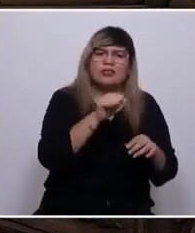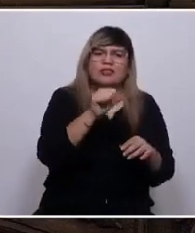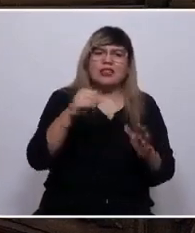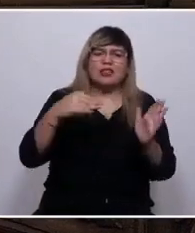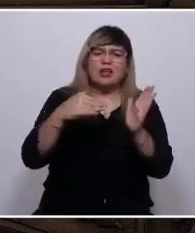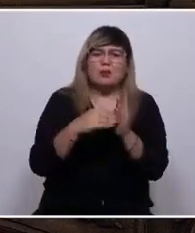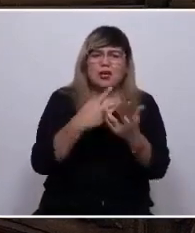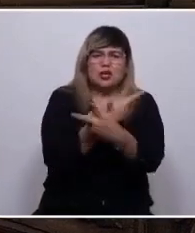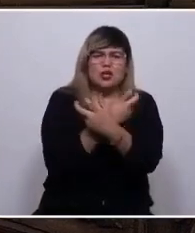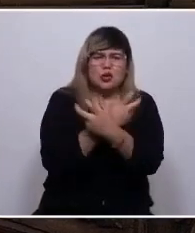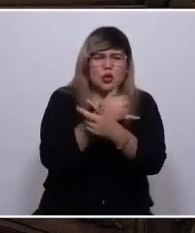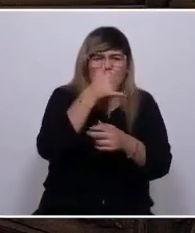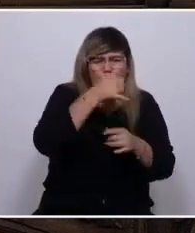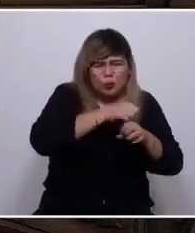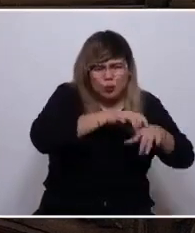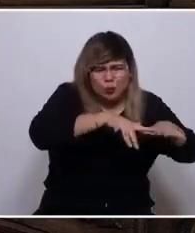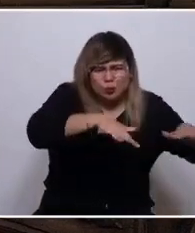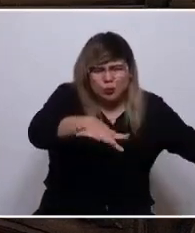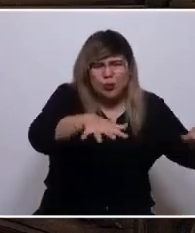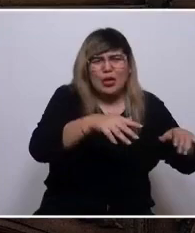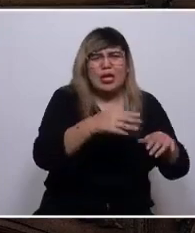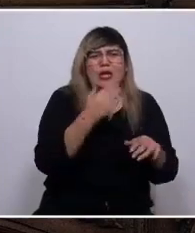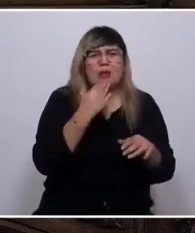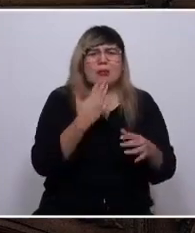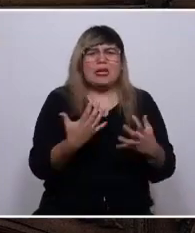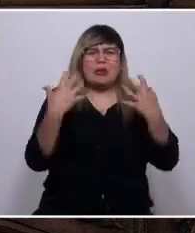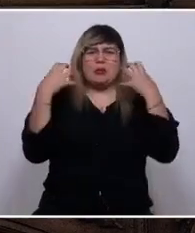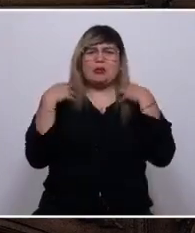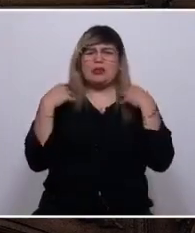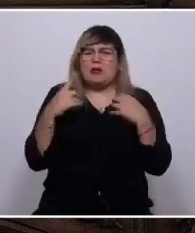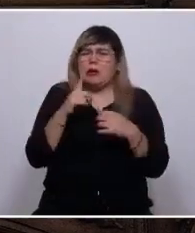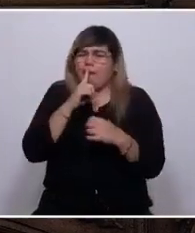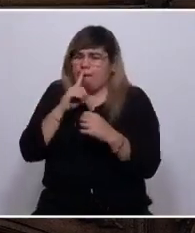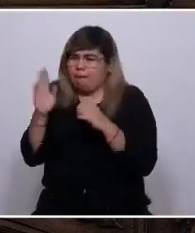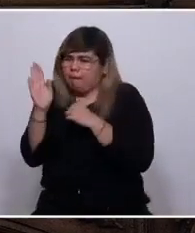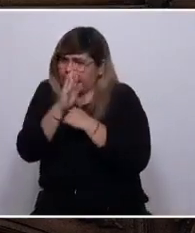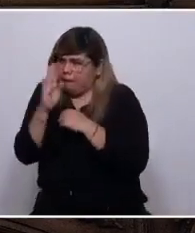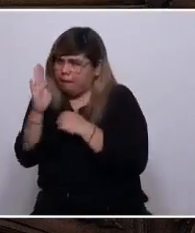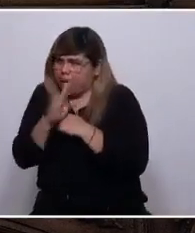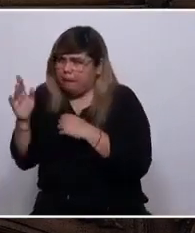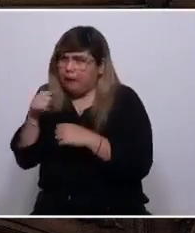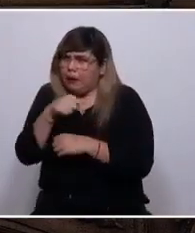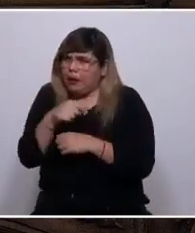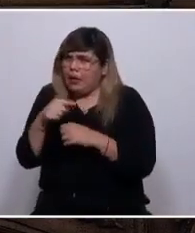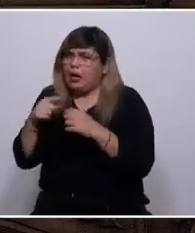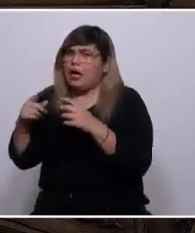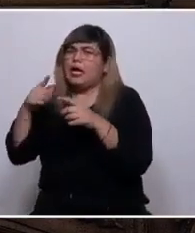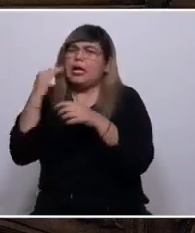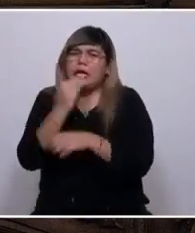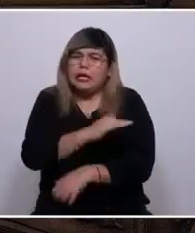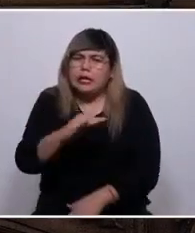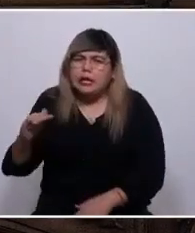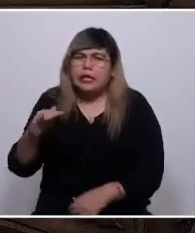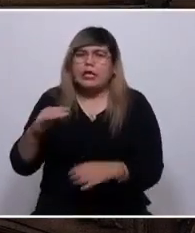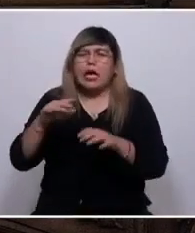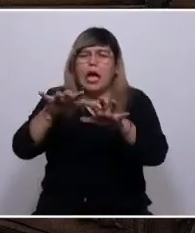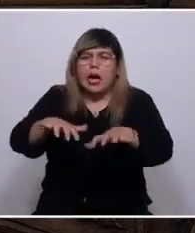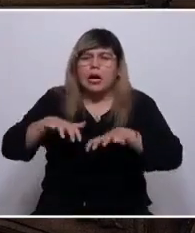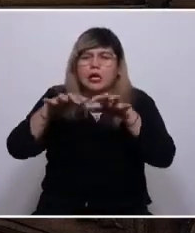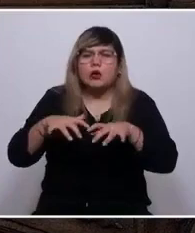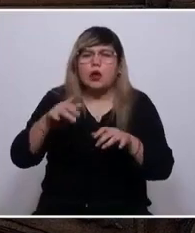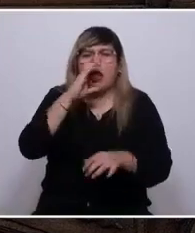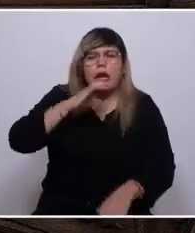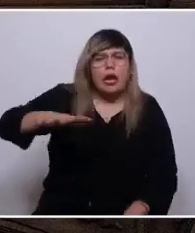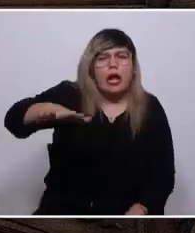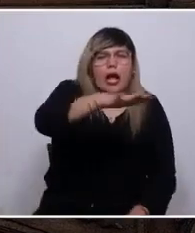agrotóxicos aplicadas al año en nuestros suelos y que es responsable de un silencioso y acreditado deterioro cognitivo en niñas y niños y trabajadores agrícolas en zonas rurales?